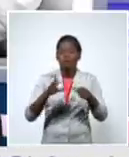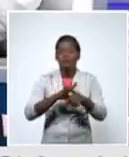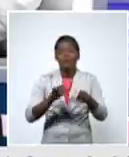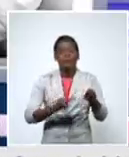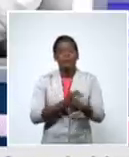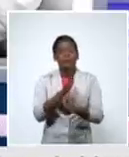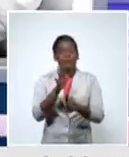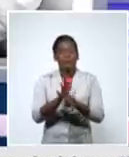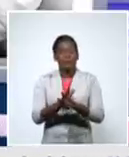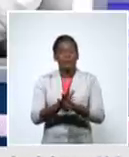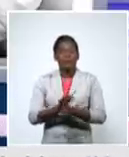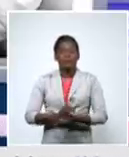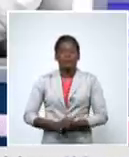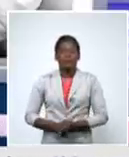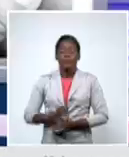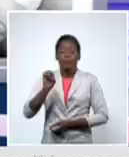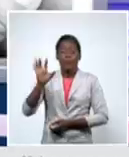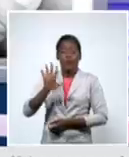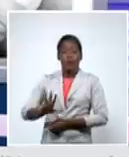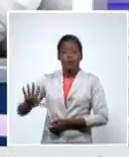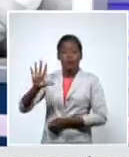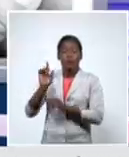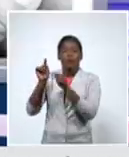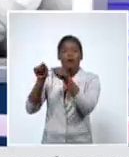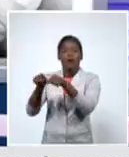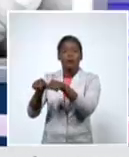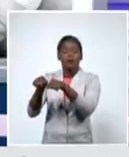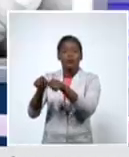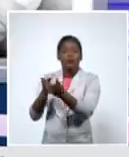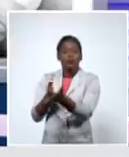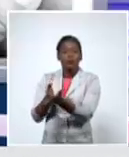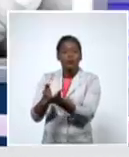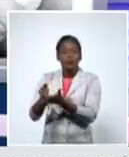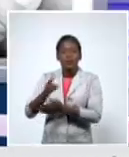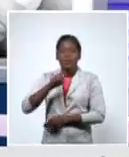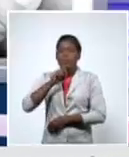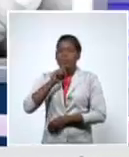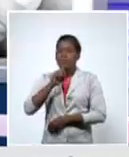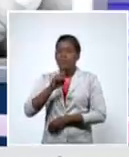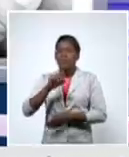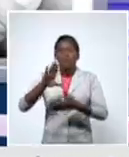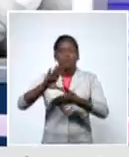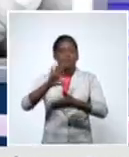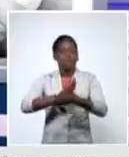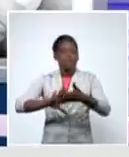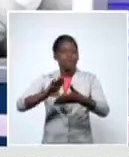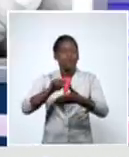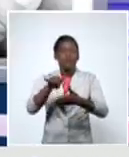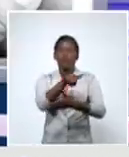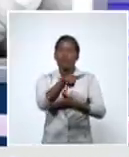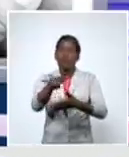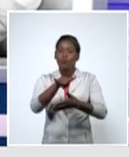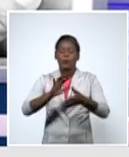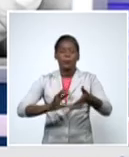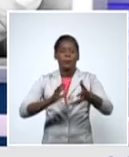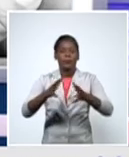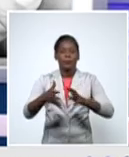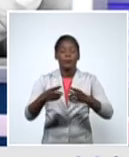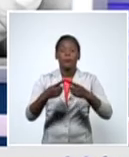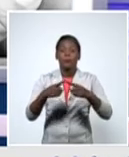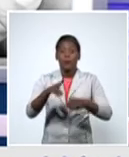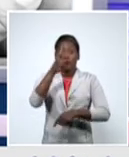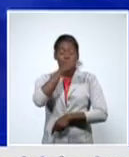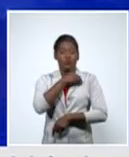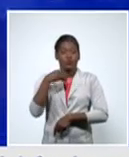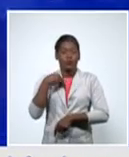en Europa sigue siendo muy difícil también en América Latina en algunos países pero bueno el doctor Francisco